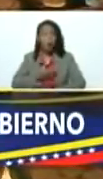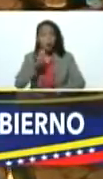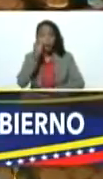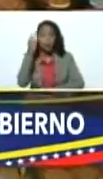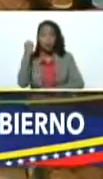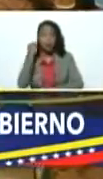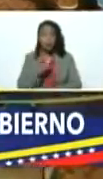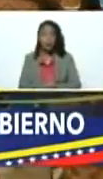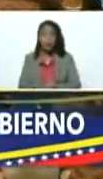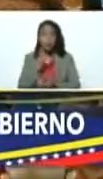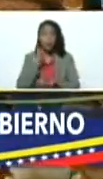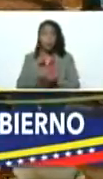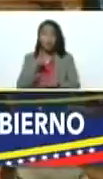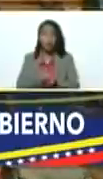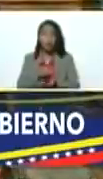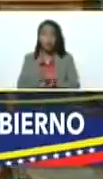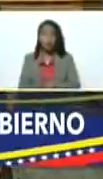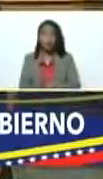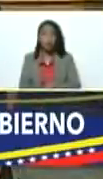alcaldesas presentes,